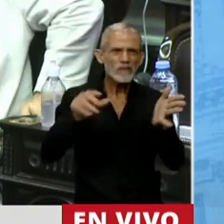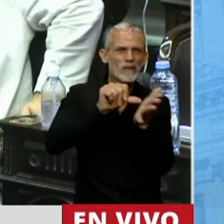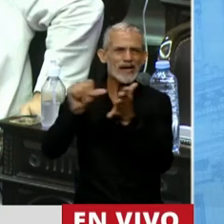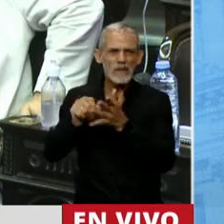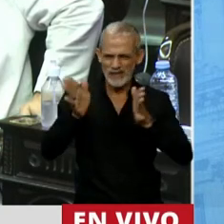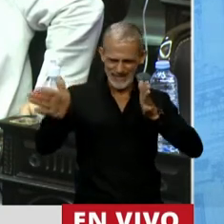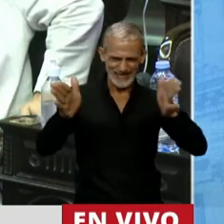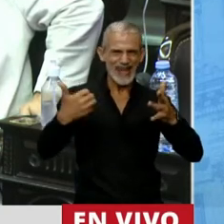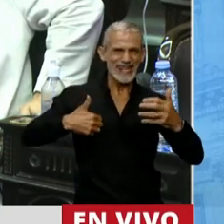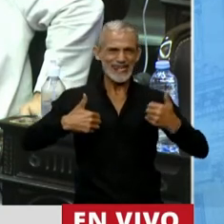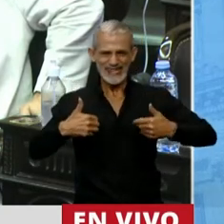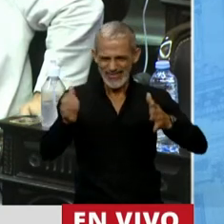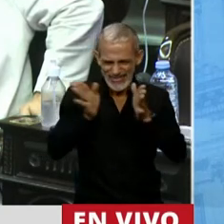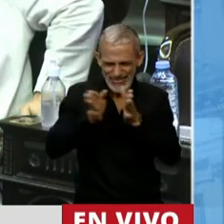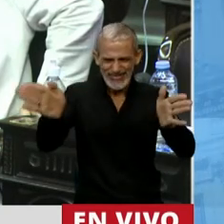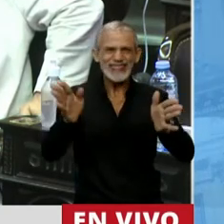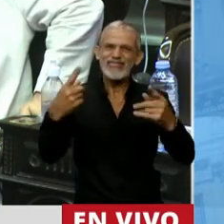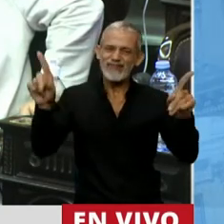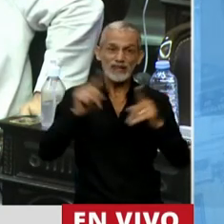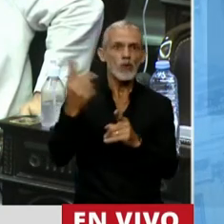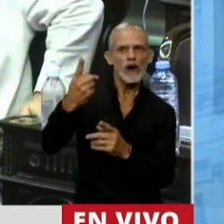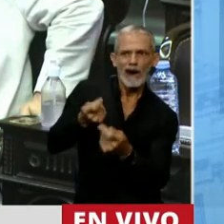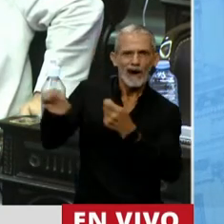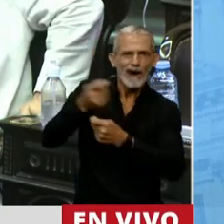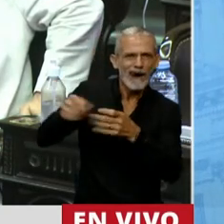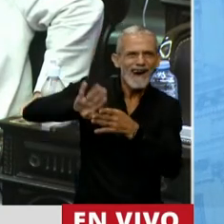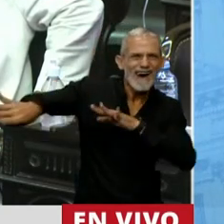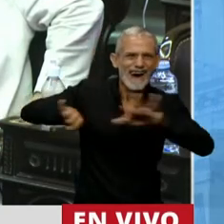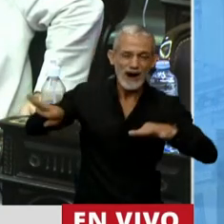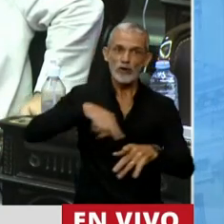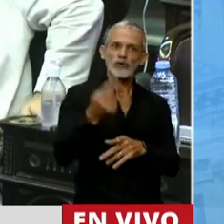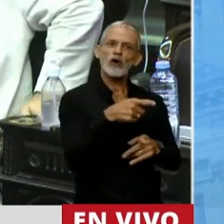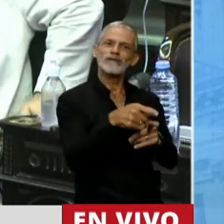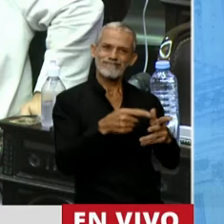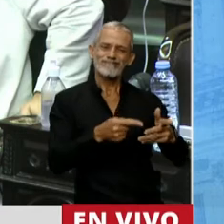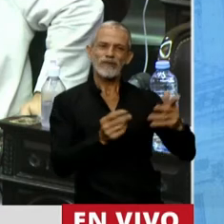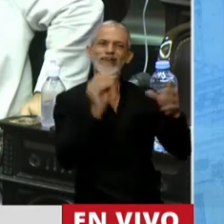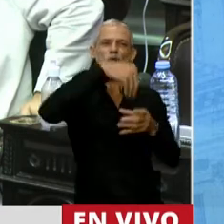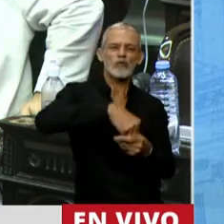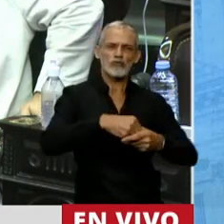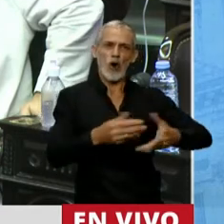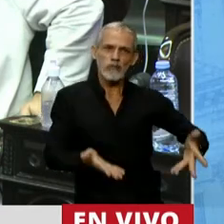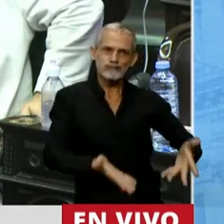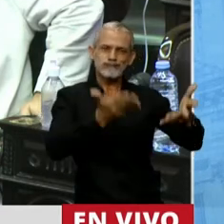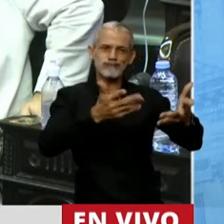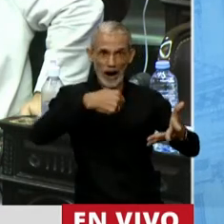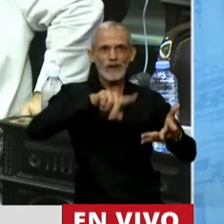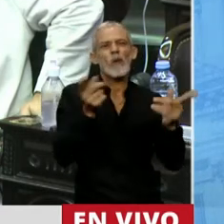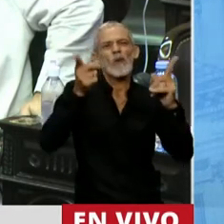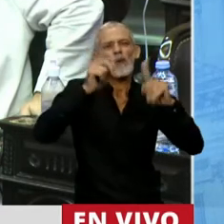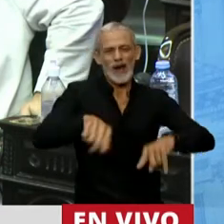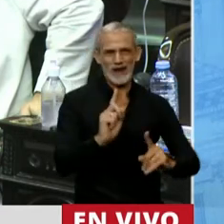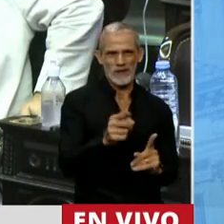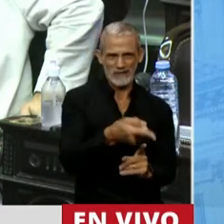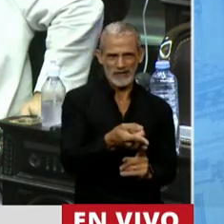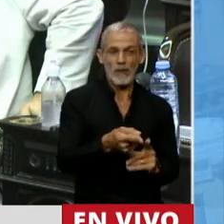diferentes, bien distintos. Un modelo financiero y de exclusión, un modelo de crecimiento e inclusión, al cual hoy estamos volviendo.